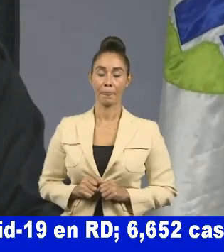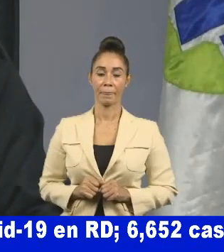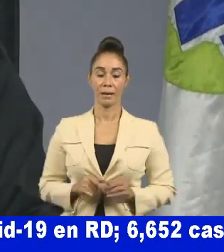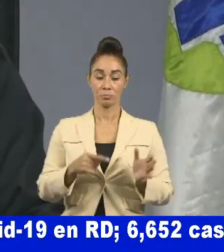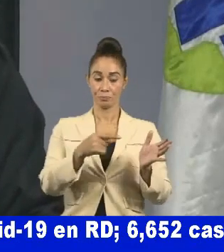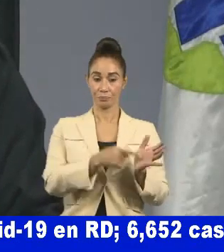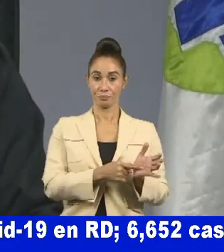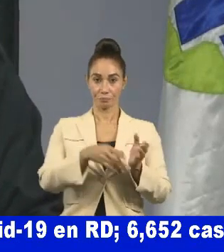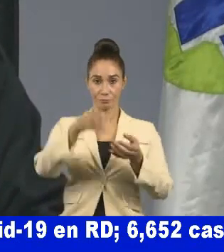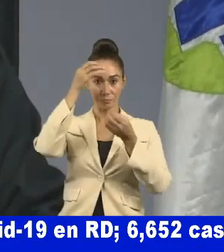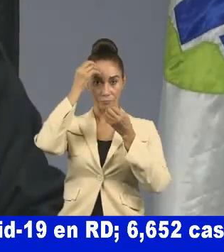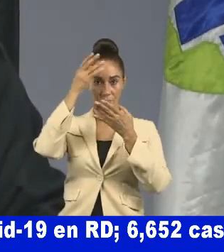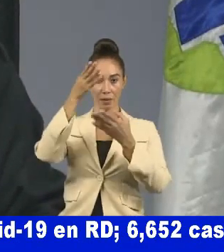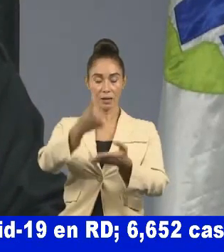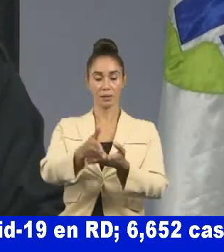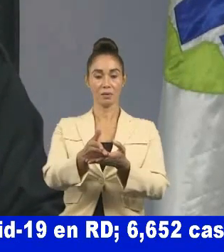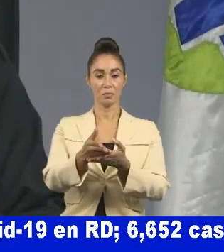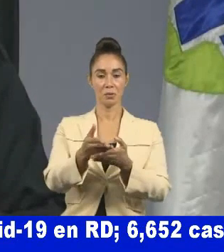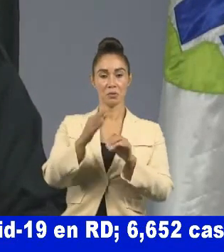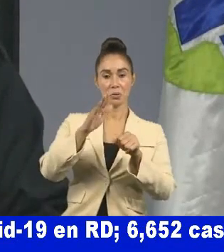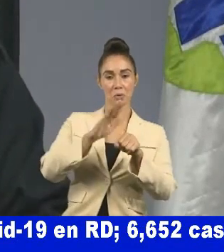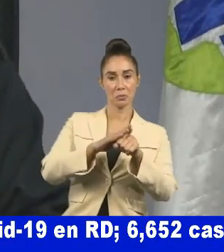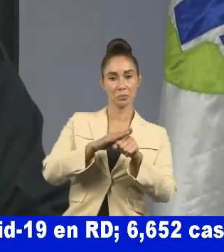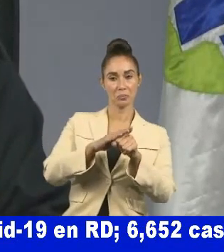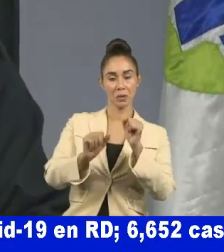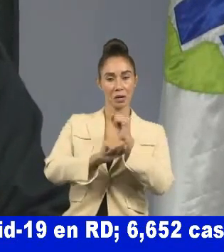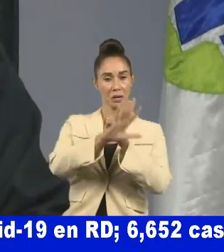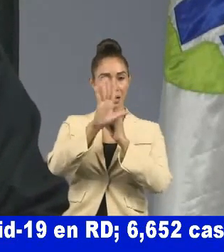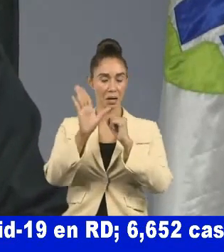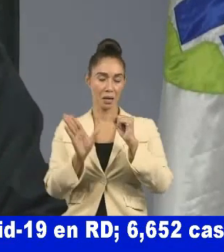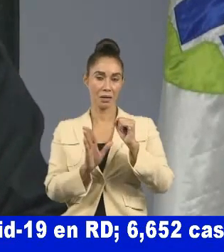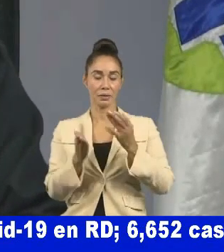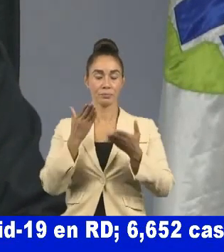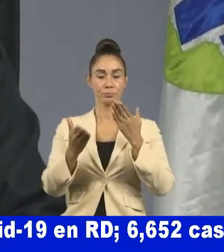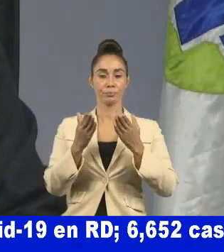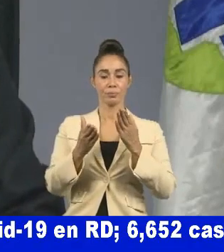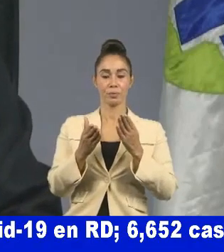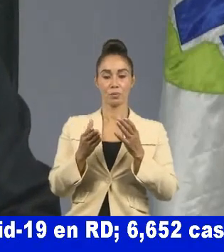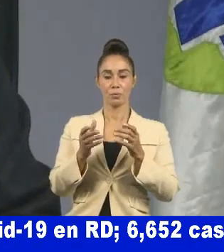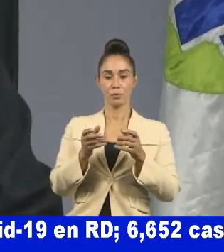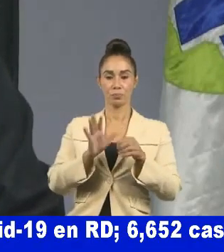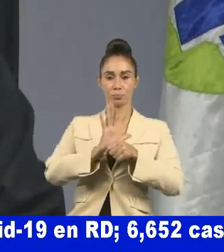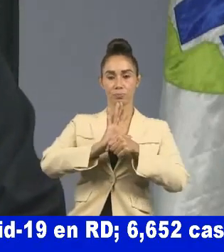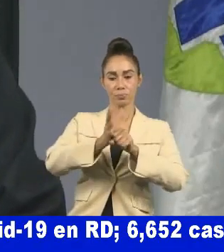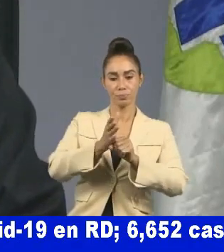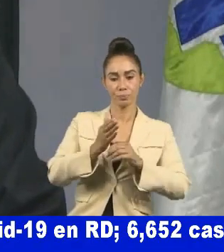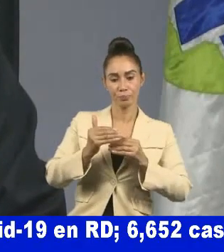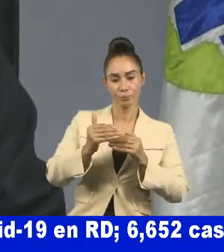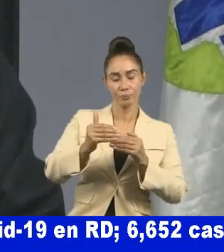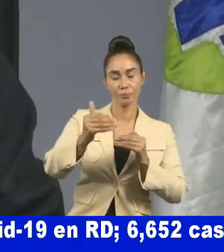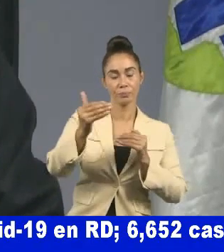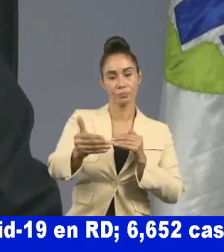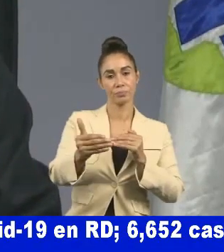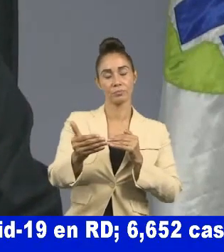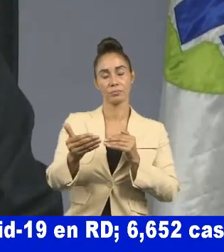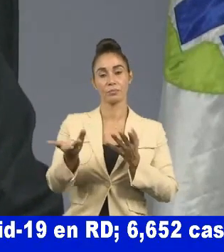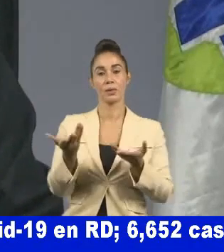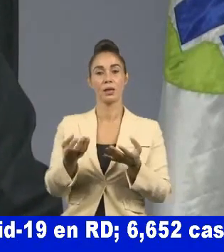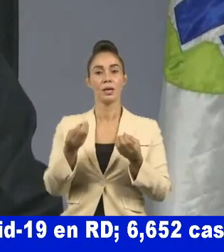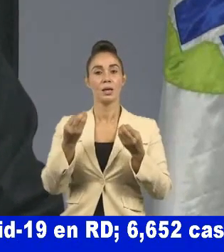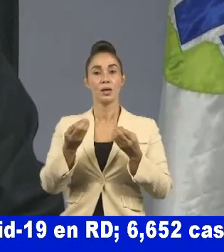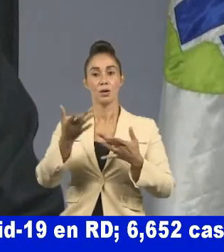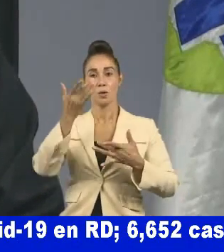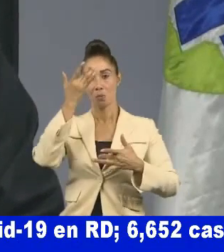datos nos dan una orientación del comportamiento general que van teniendo las